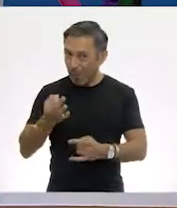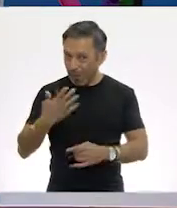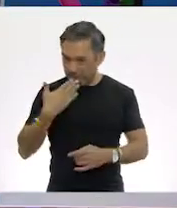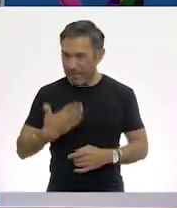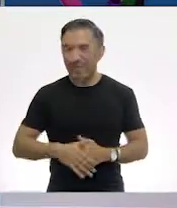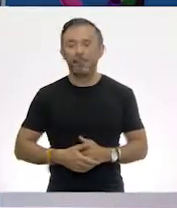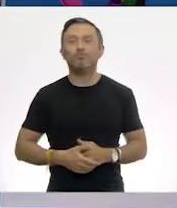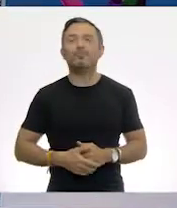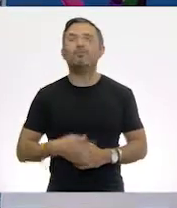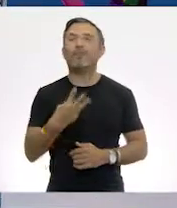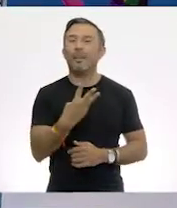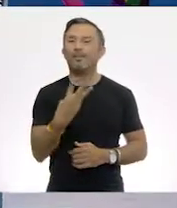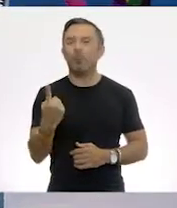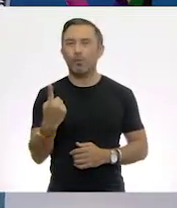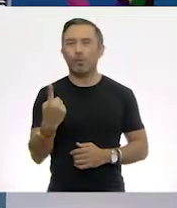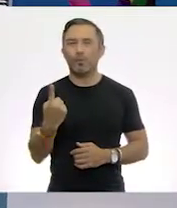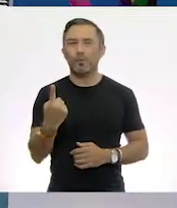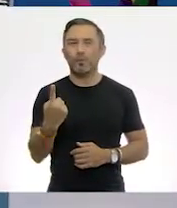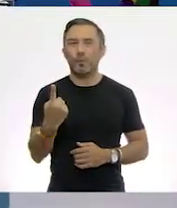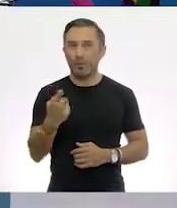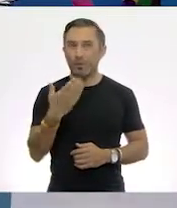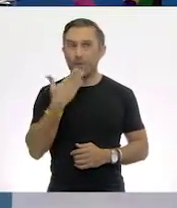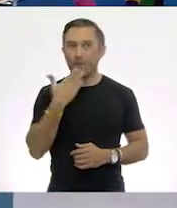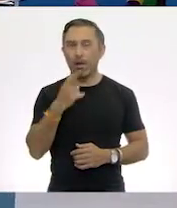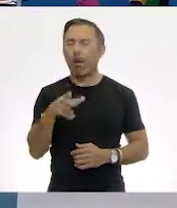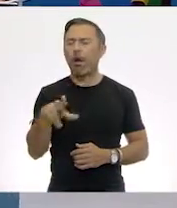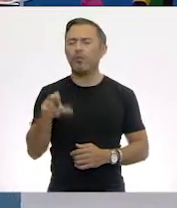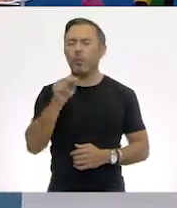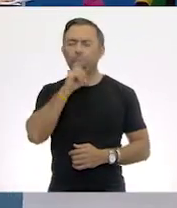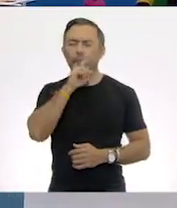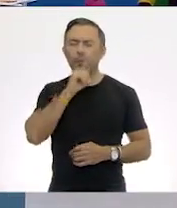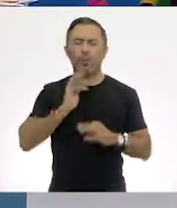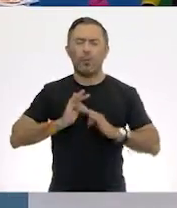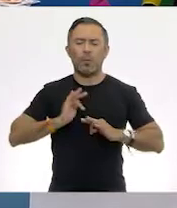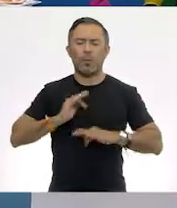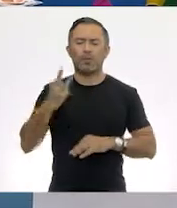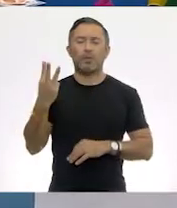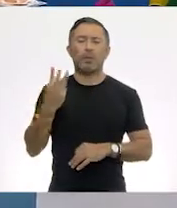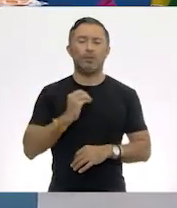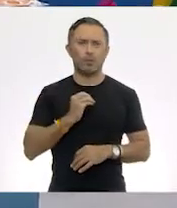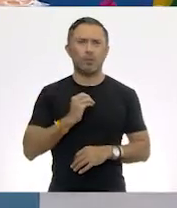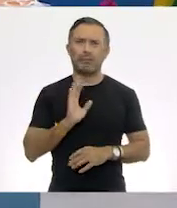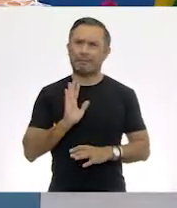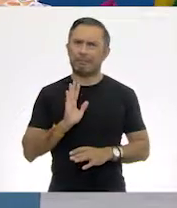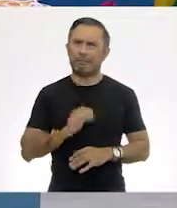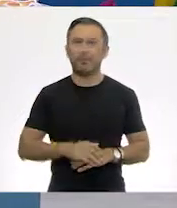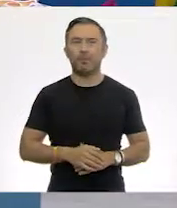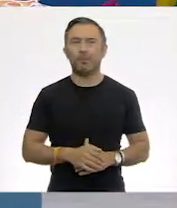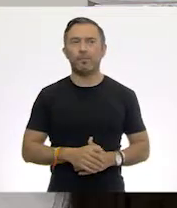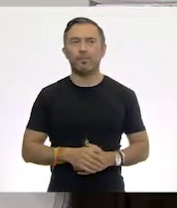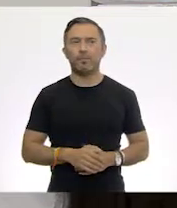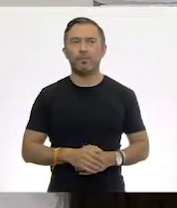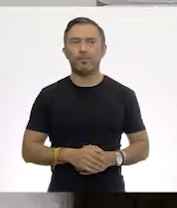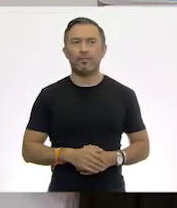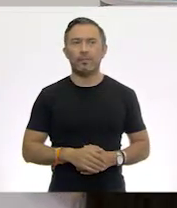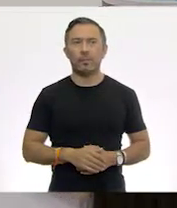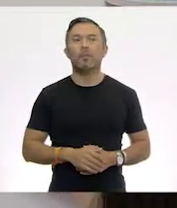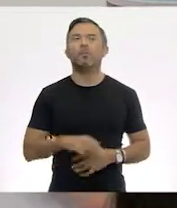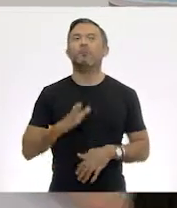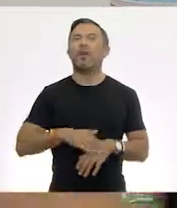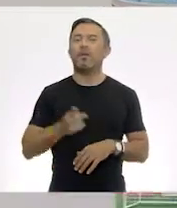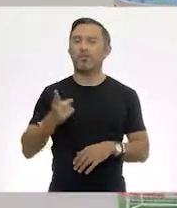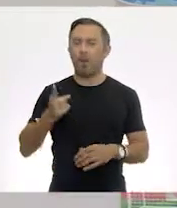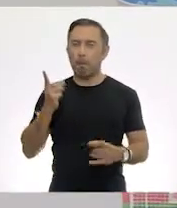3 a 1. Bueno, bueno, no, no es para preocuparse, no es para preocuparse. 3 a 0 digo. Bien. Entonces metió aquí otro gol.